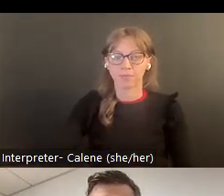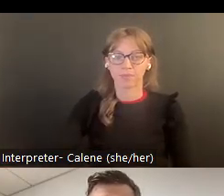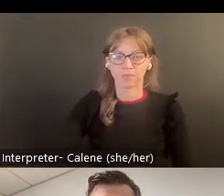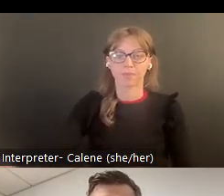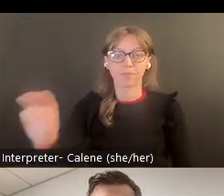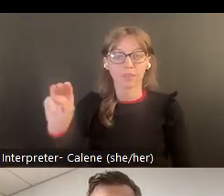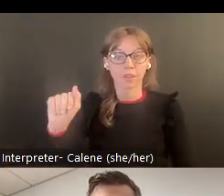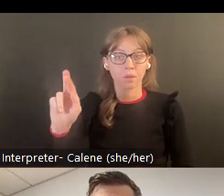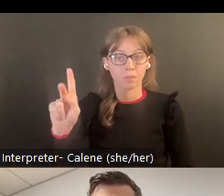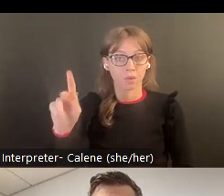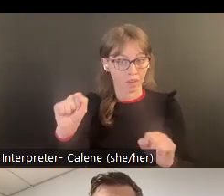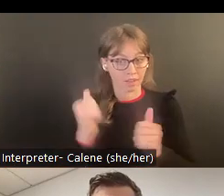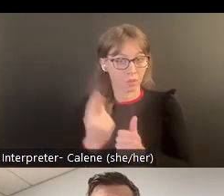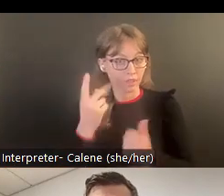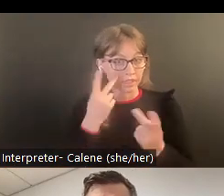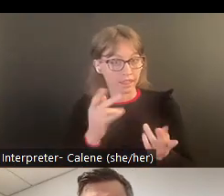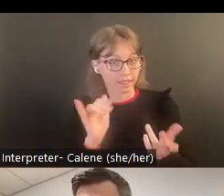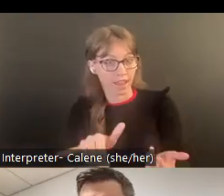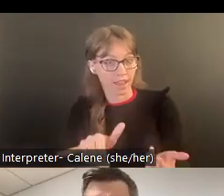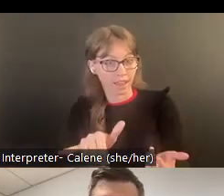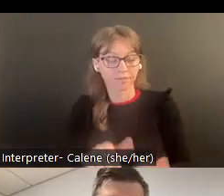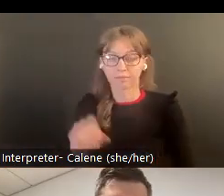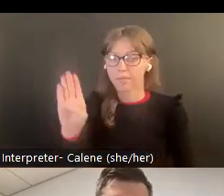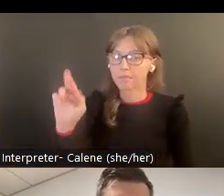¿Todos pueden ver eso? Se ve bien.